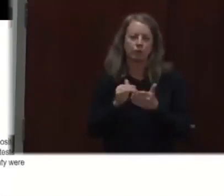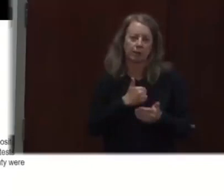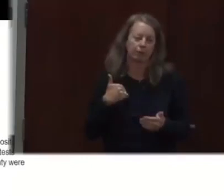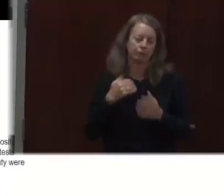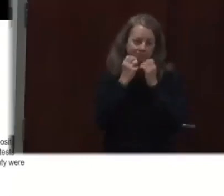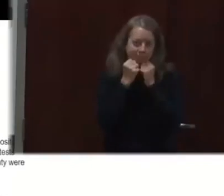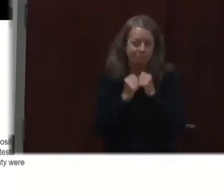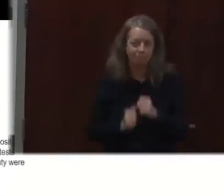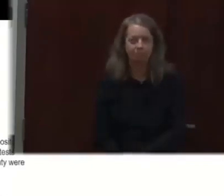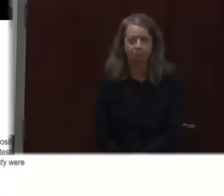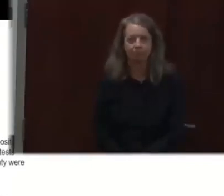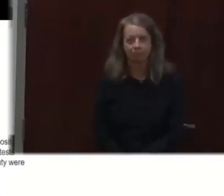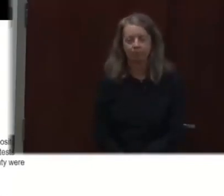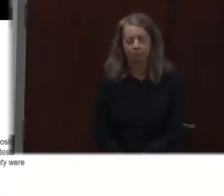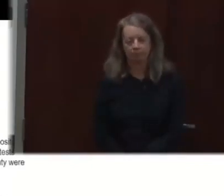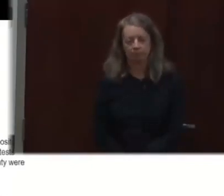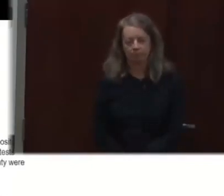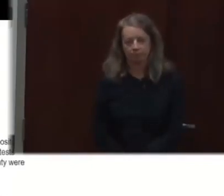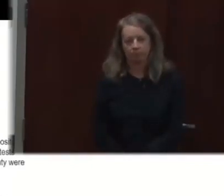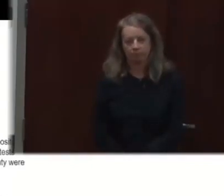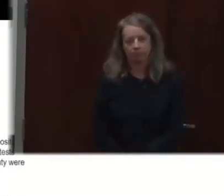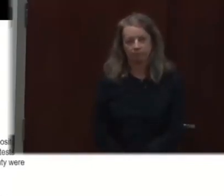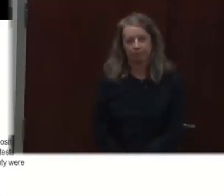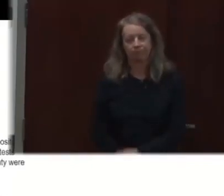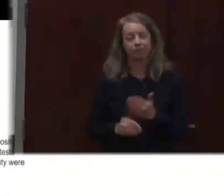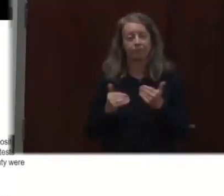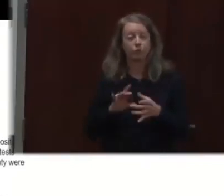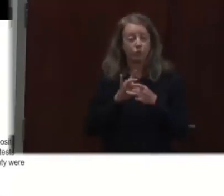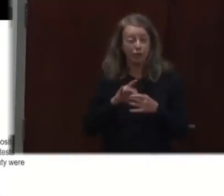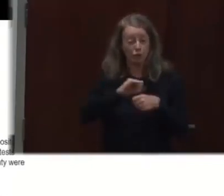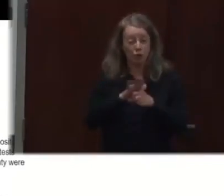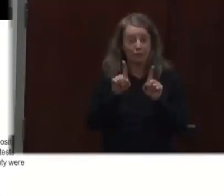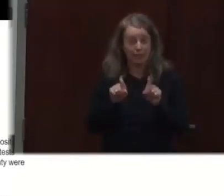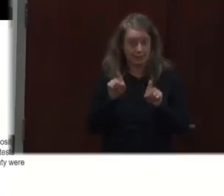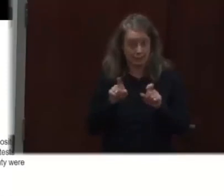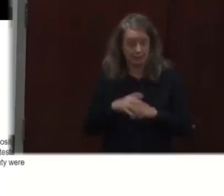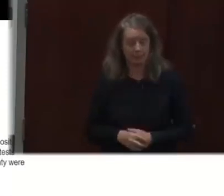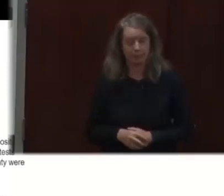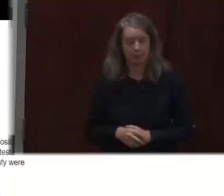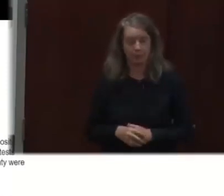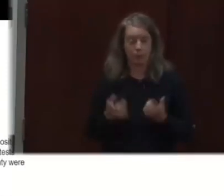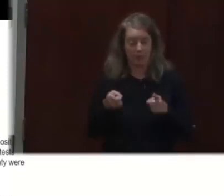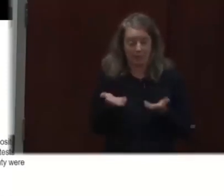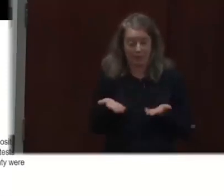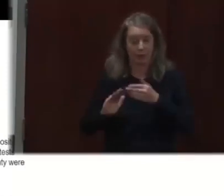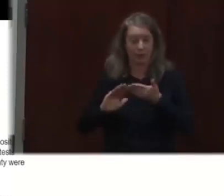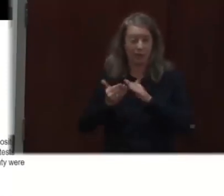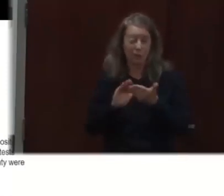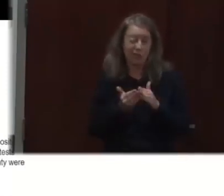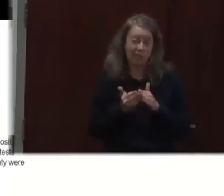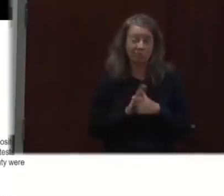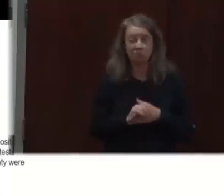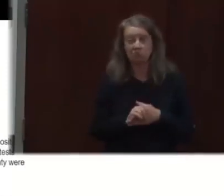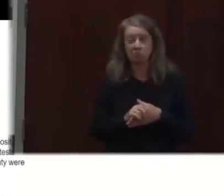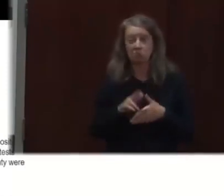Ahora, se han administrado más de 1,800 exámenes en la comunidad. Estos exámenes no solo nos ayudan a